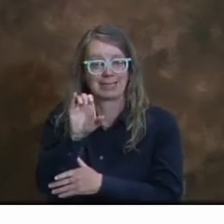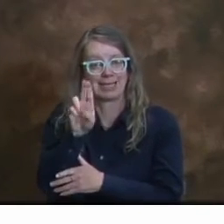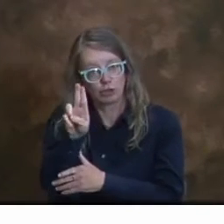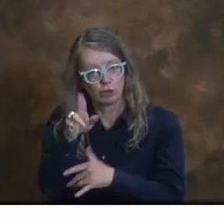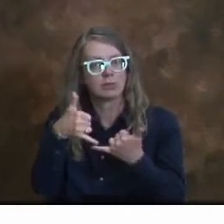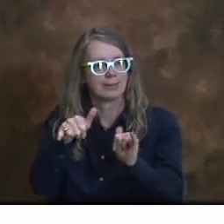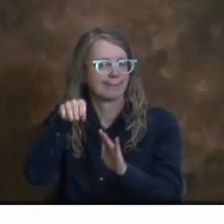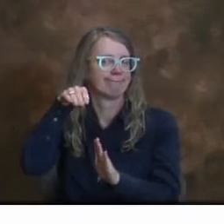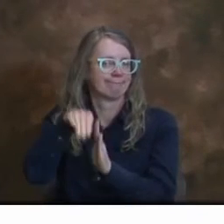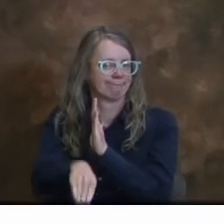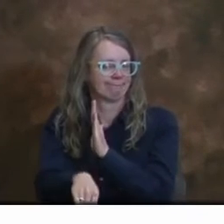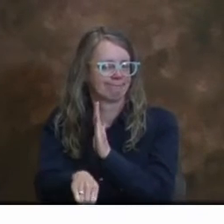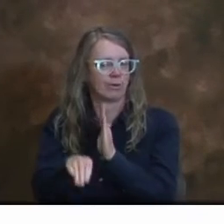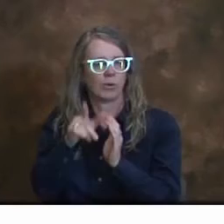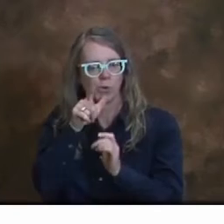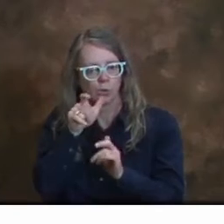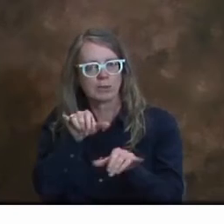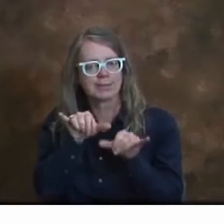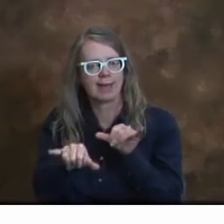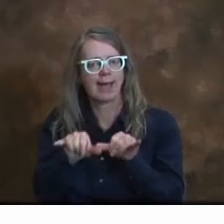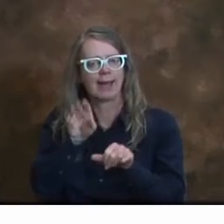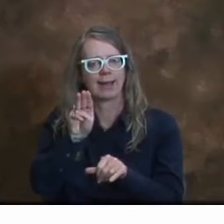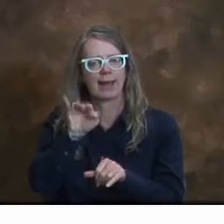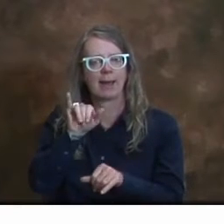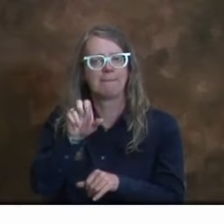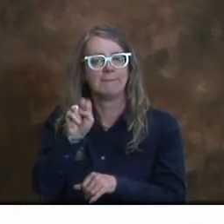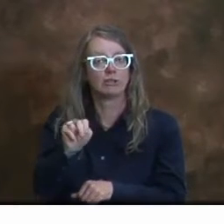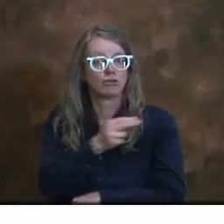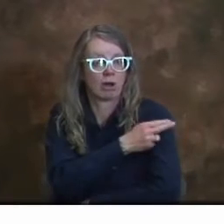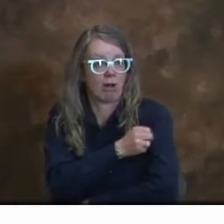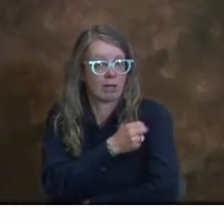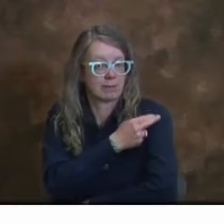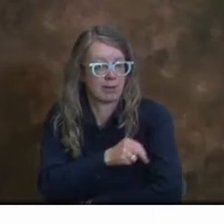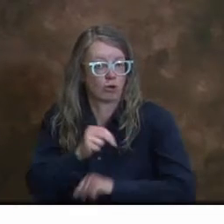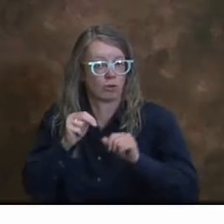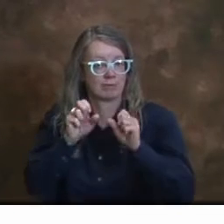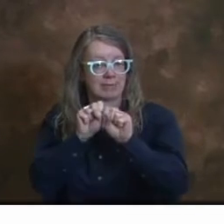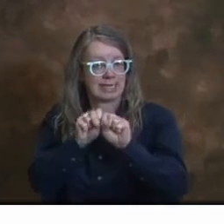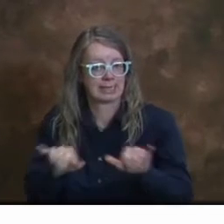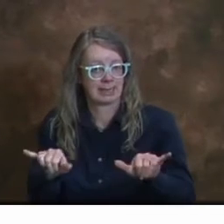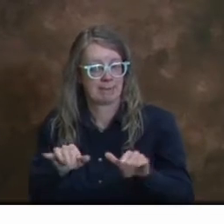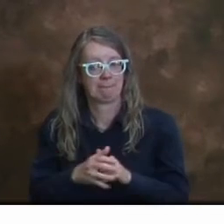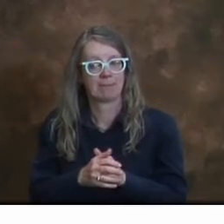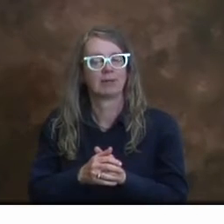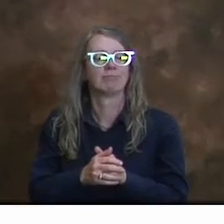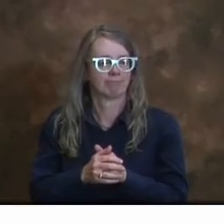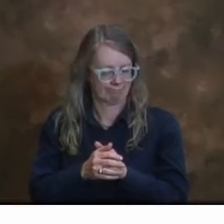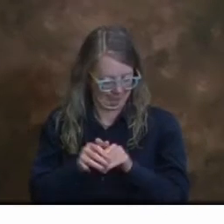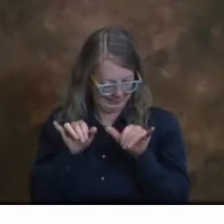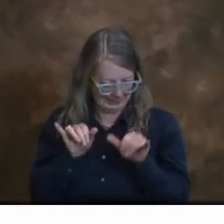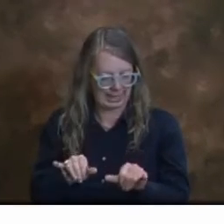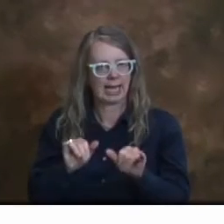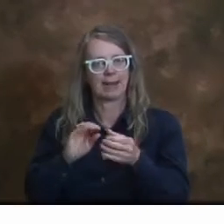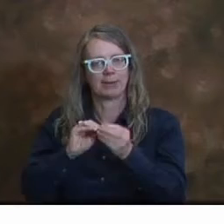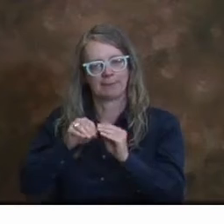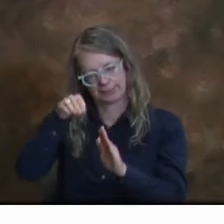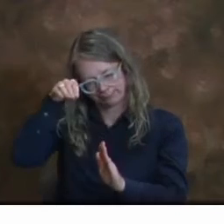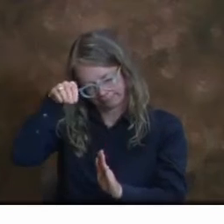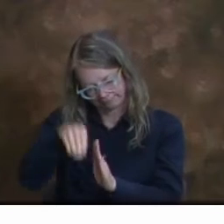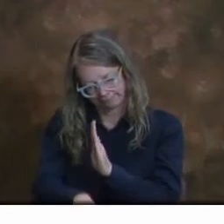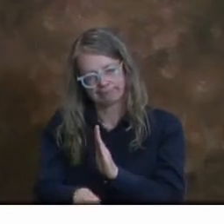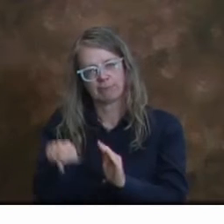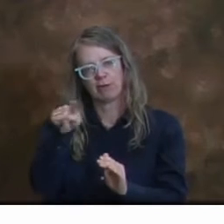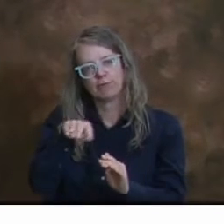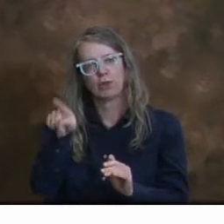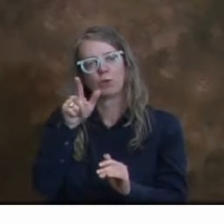bajada en el sistema de salud de Mission. Ha habido una bajada bastante importante y